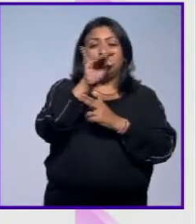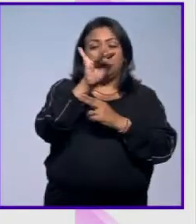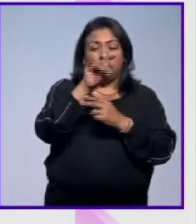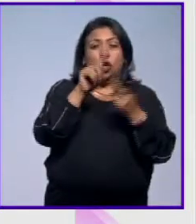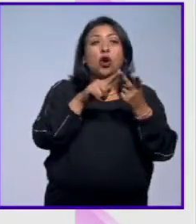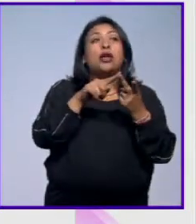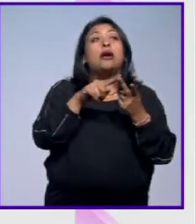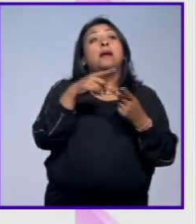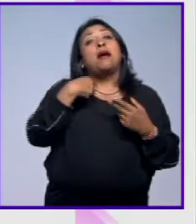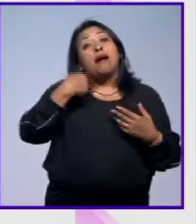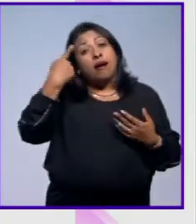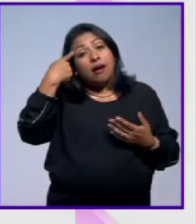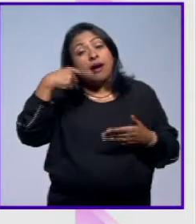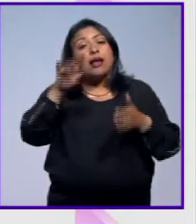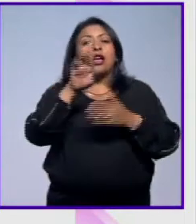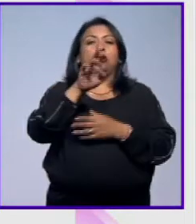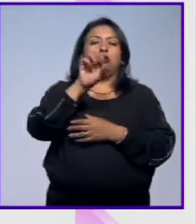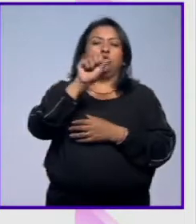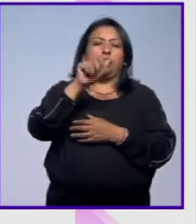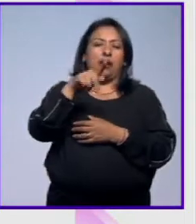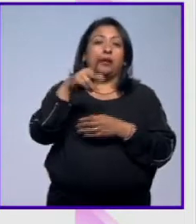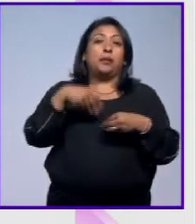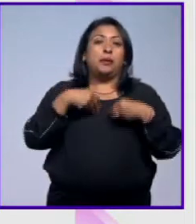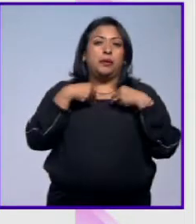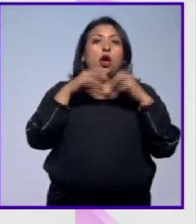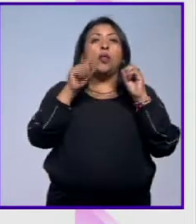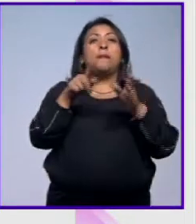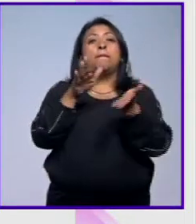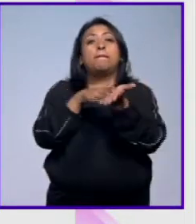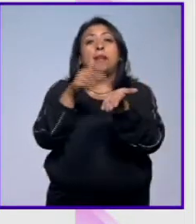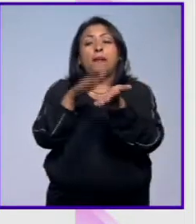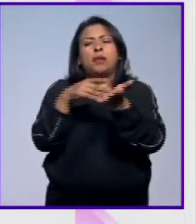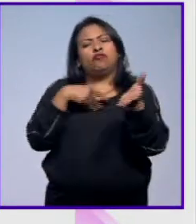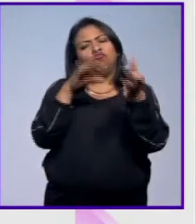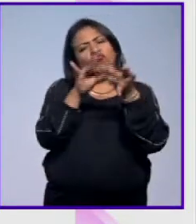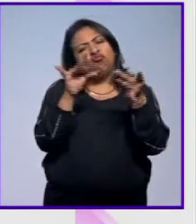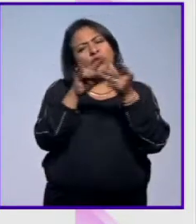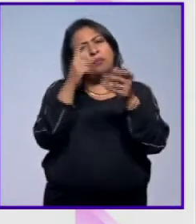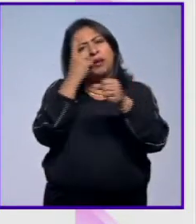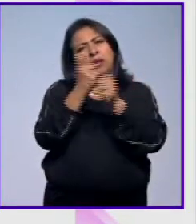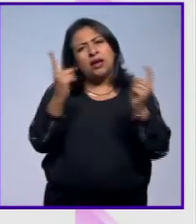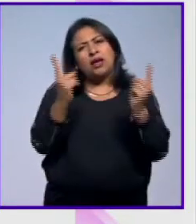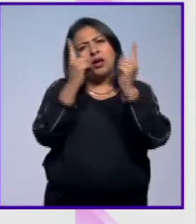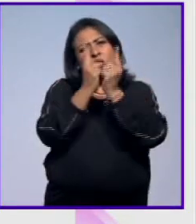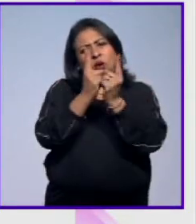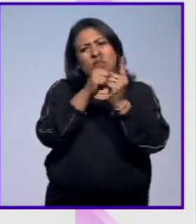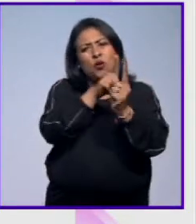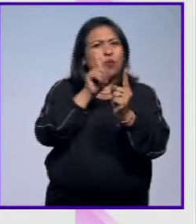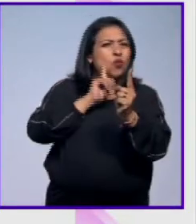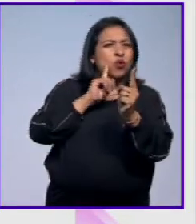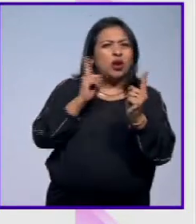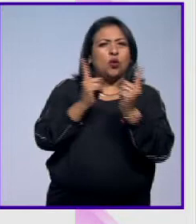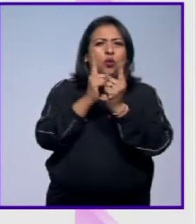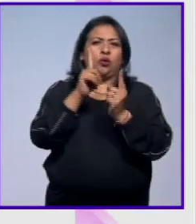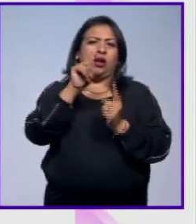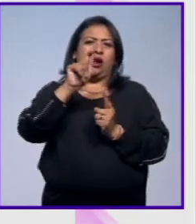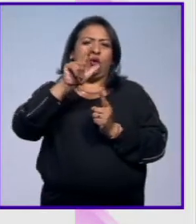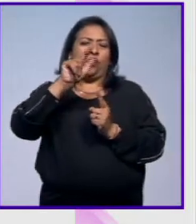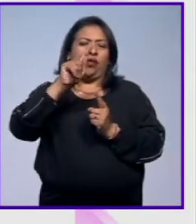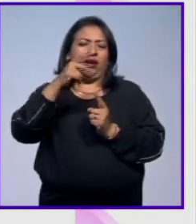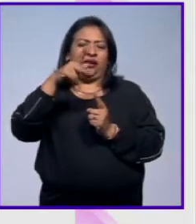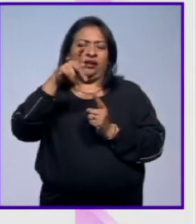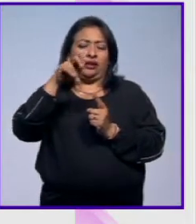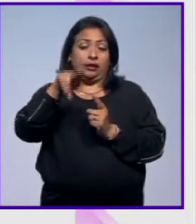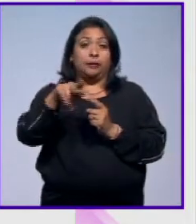donde se cree que Rosa Parks vivió y un documento que detalla el primer encuentro de la activista con Martin Luther King